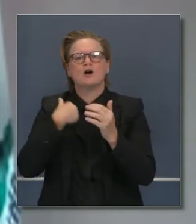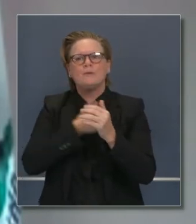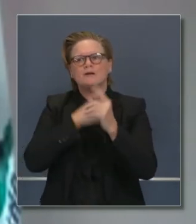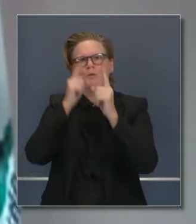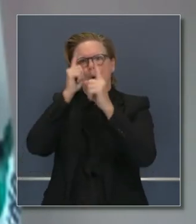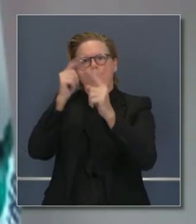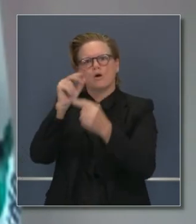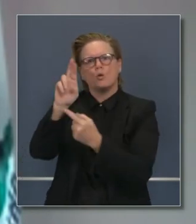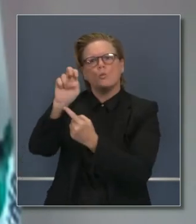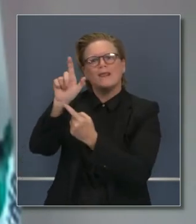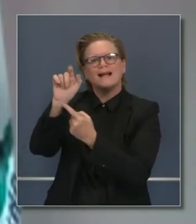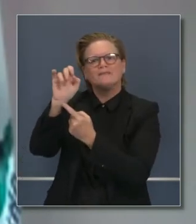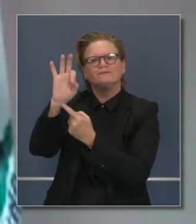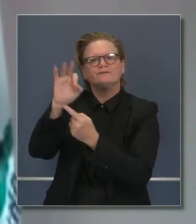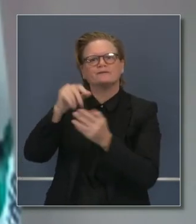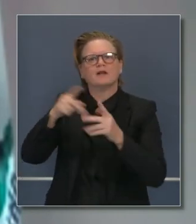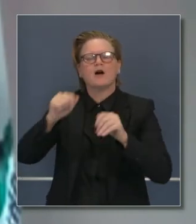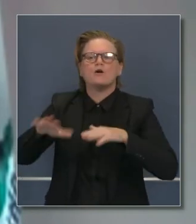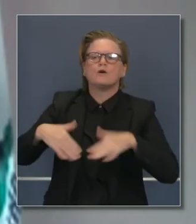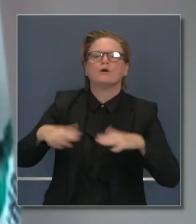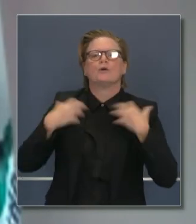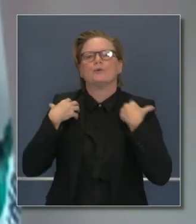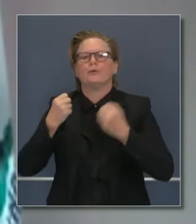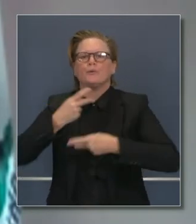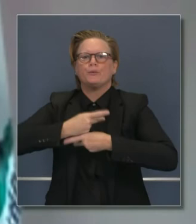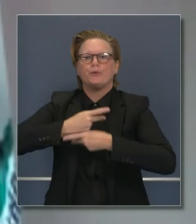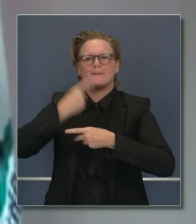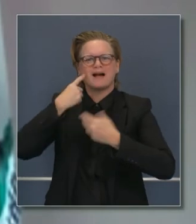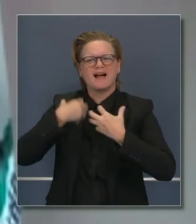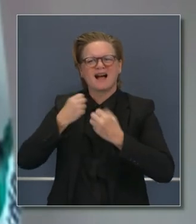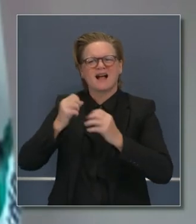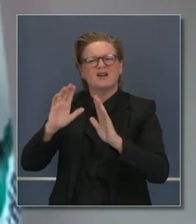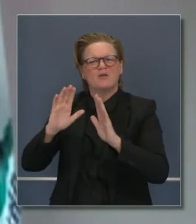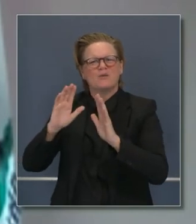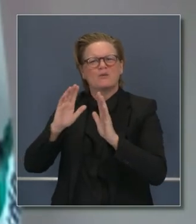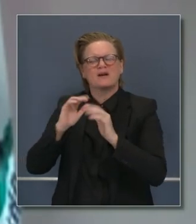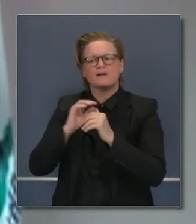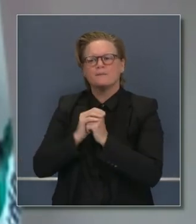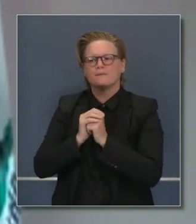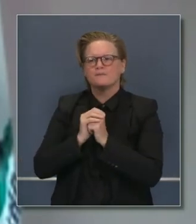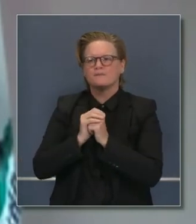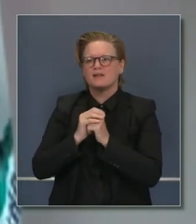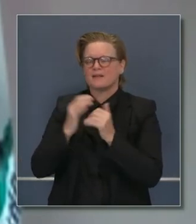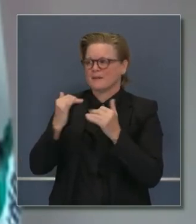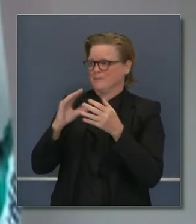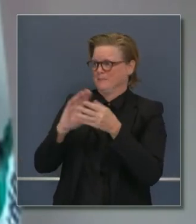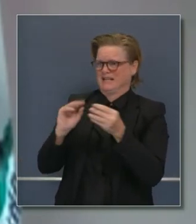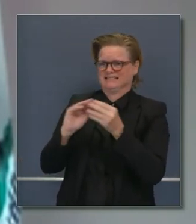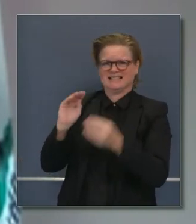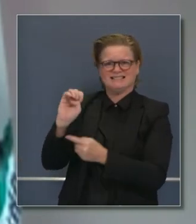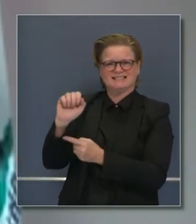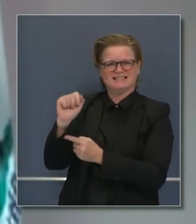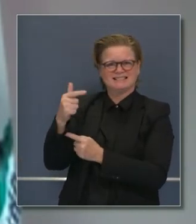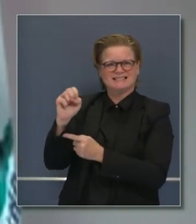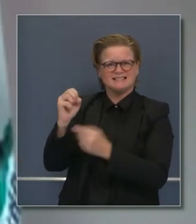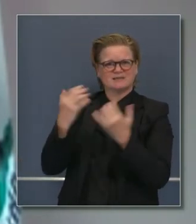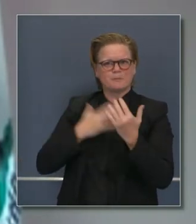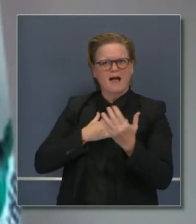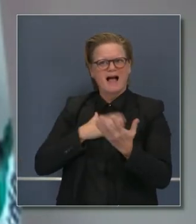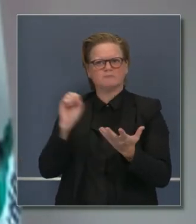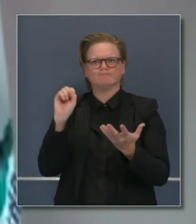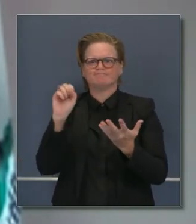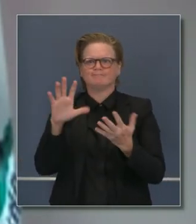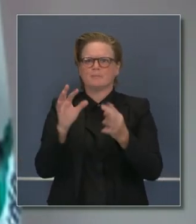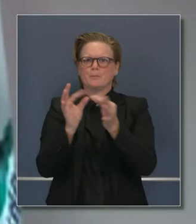Y esto sí concuerda con las pautas que expedimos previamente. Pero realmente el mensaje del día es que